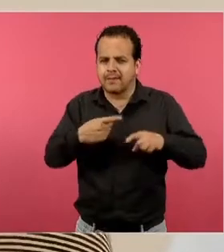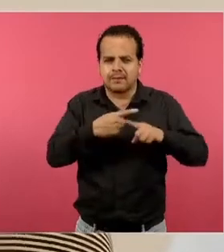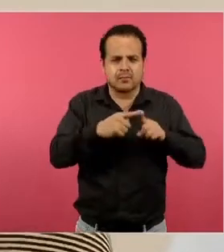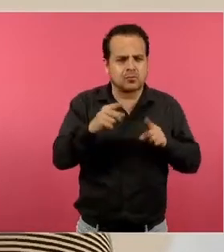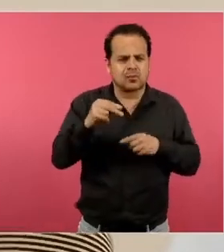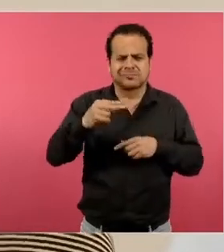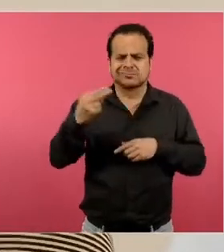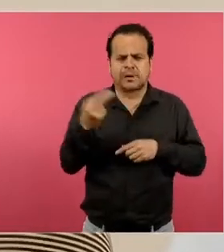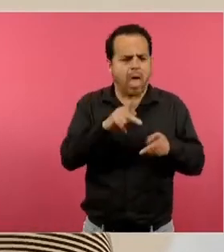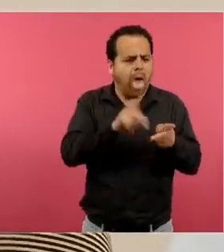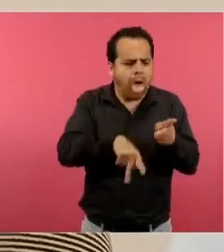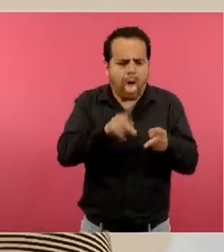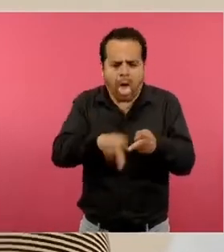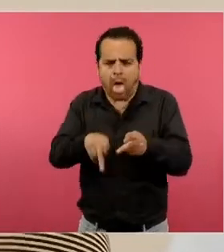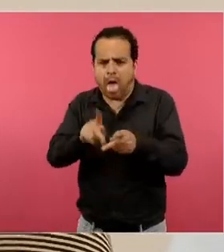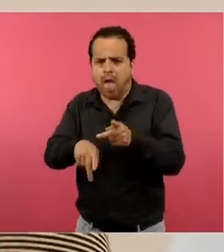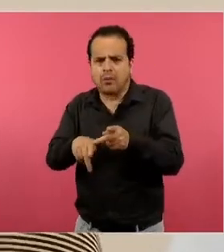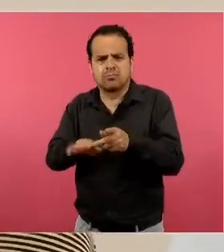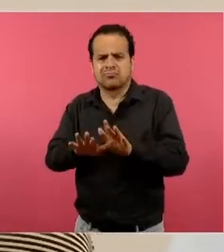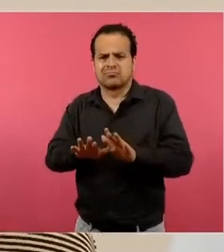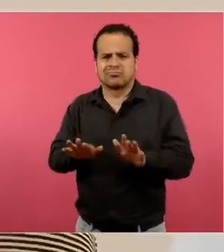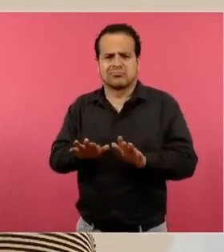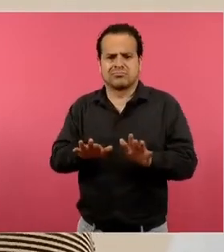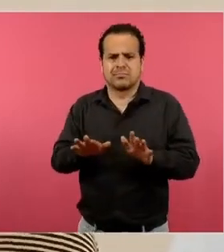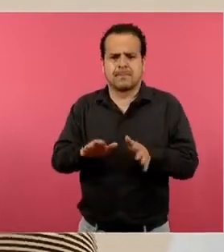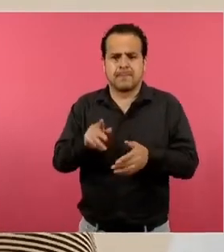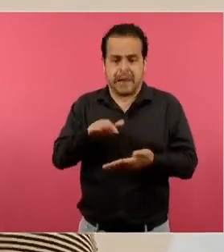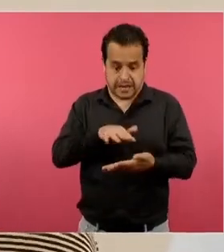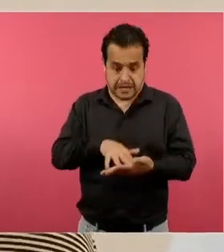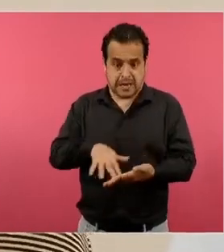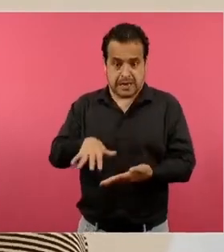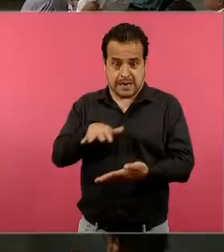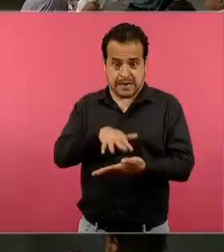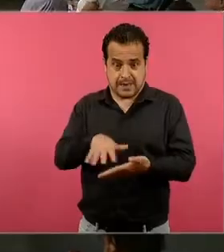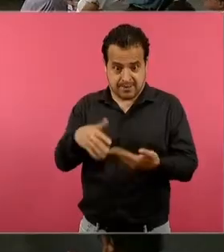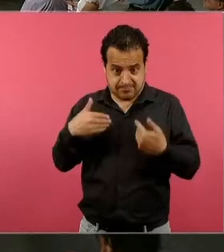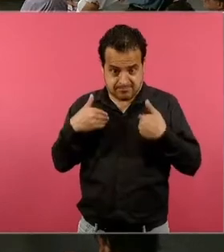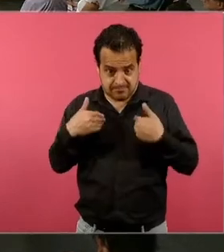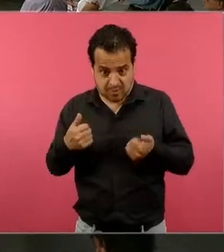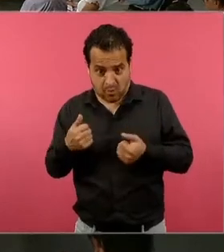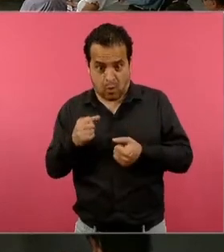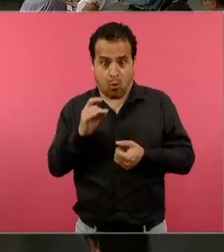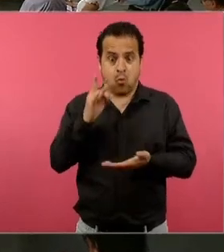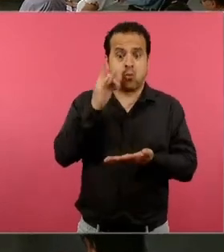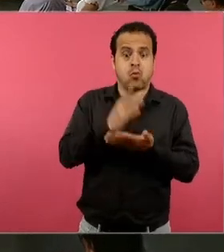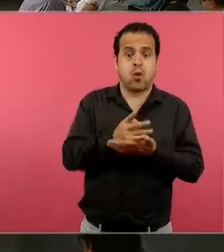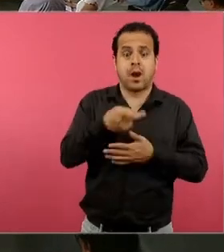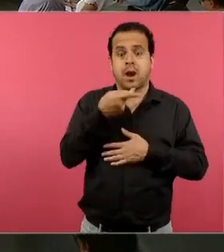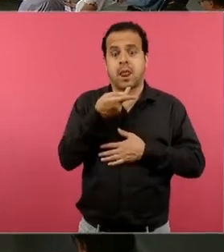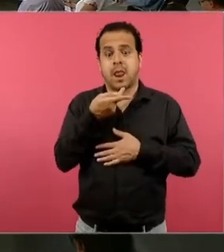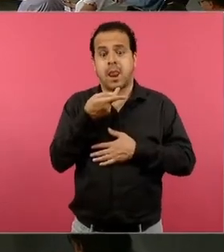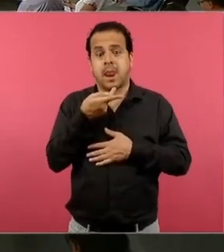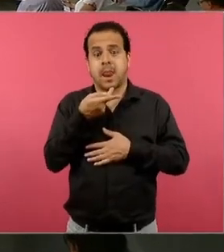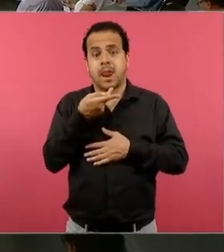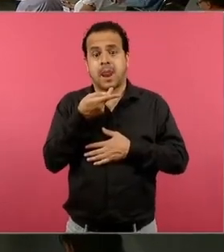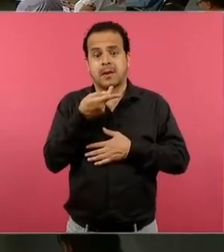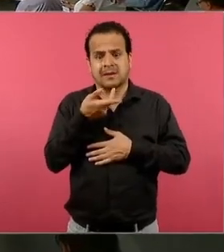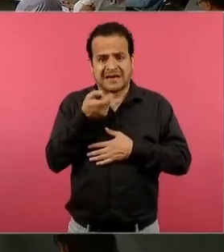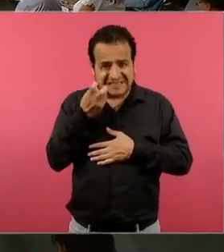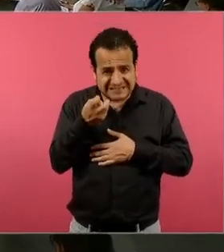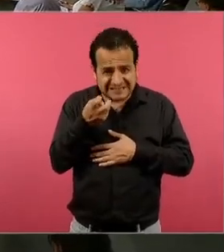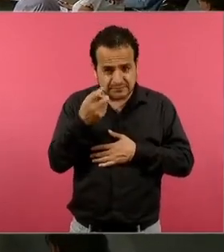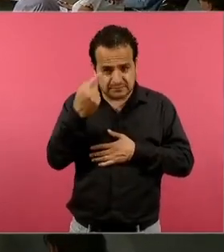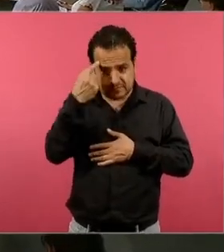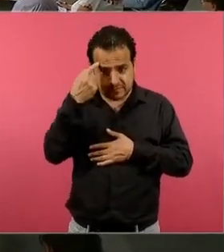decimos hay que, estamos entendiendo lo que leemos o solo estamos leyendo. Entonces, esa decodificación no es